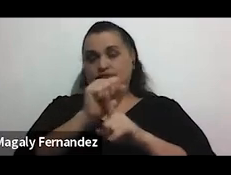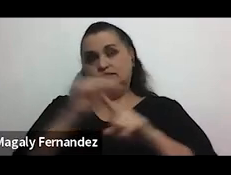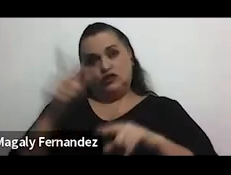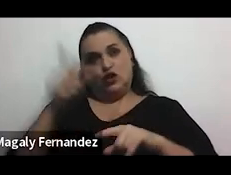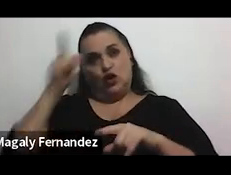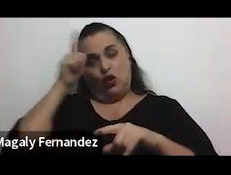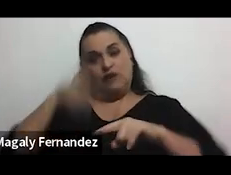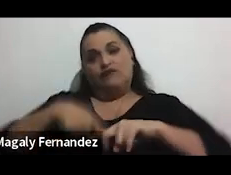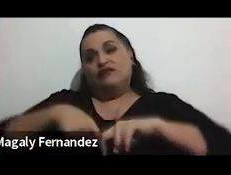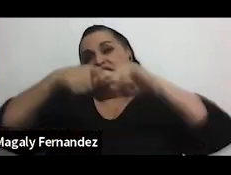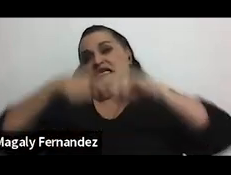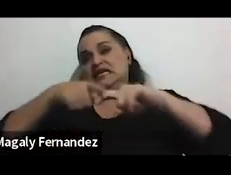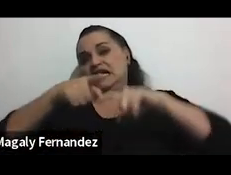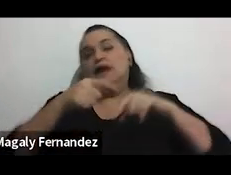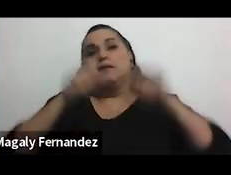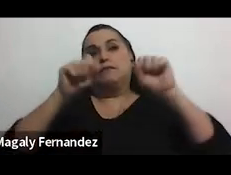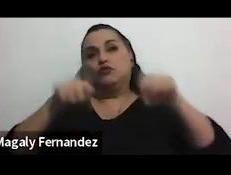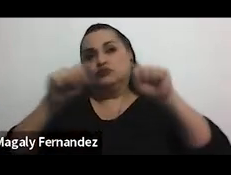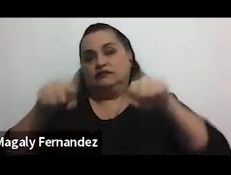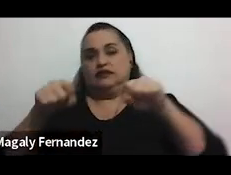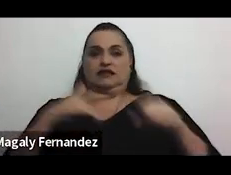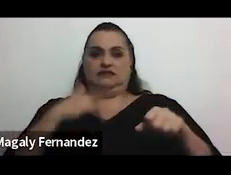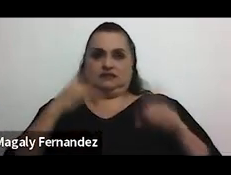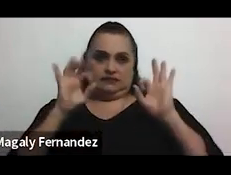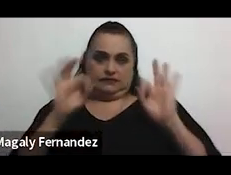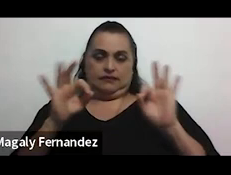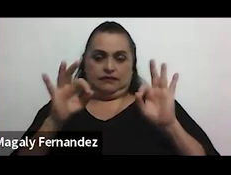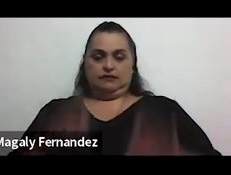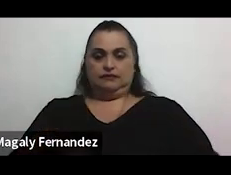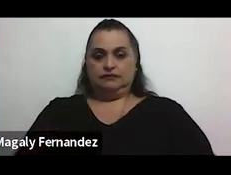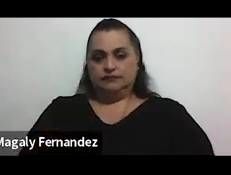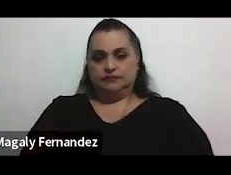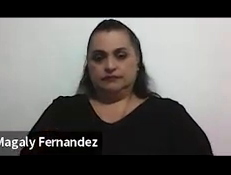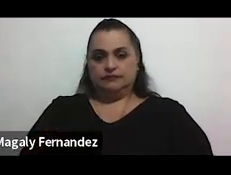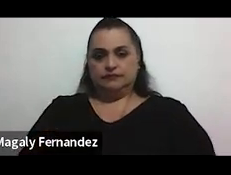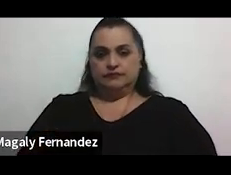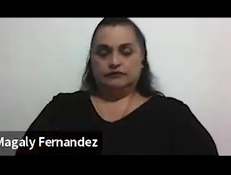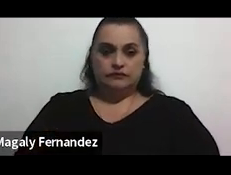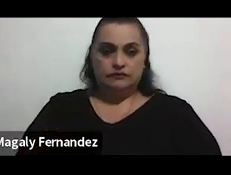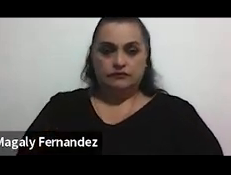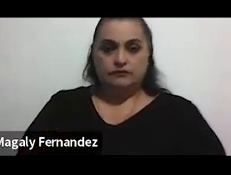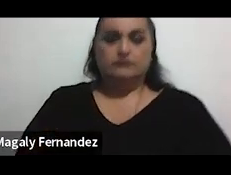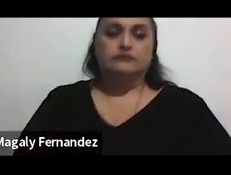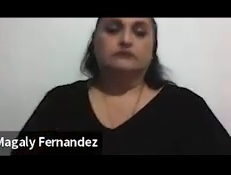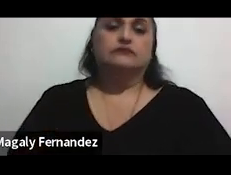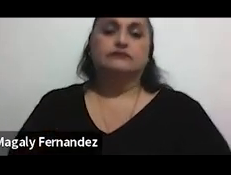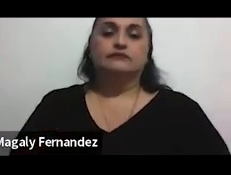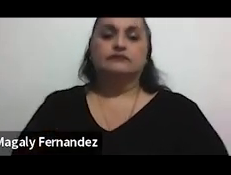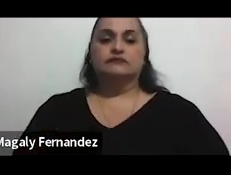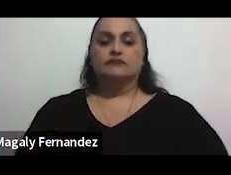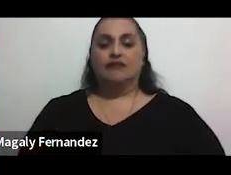restringir esas posibilidades vamos a ver acá que hay un